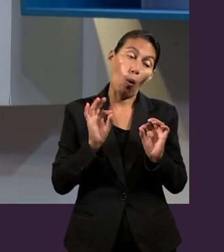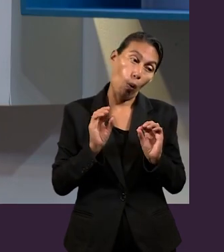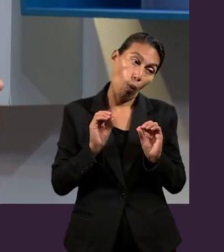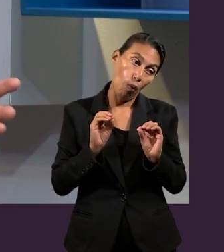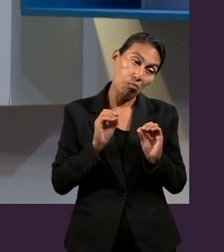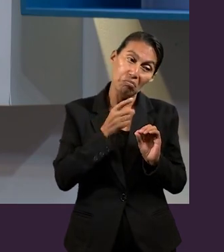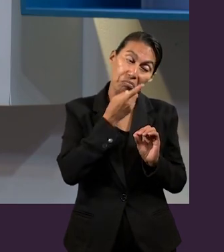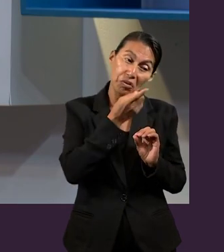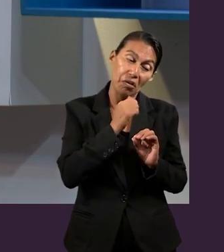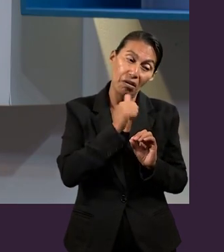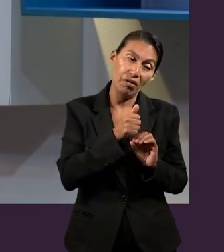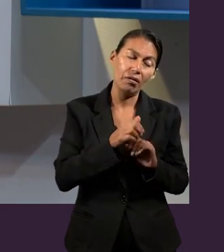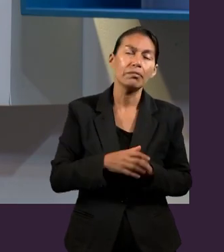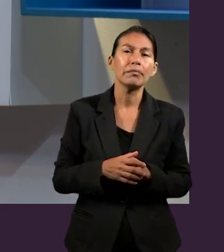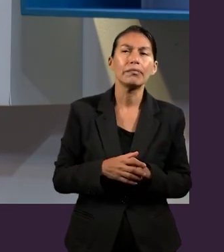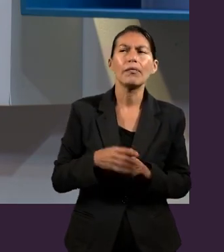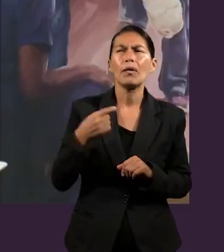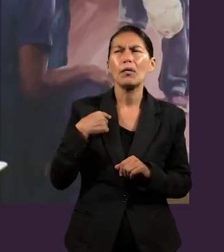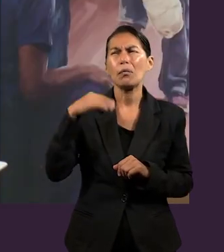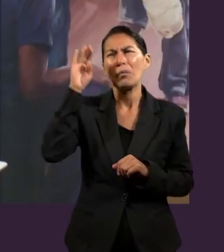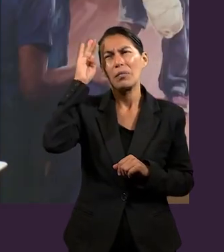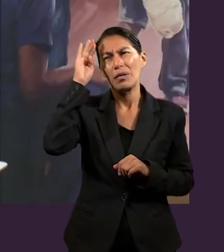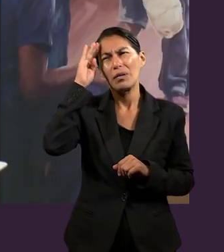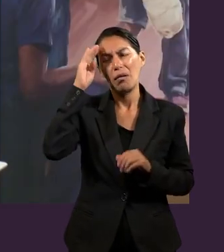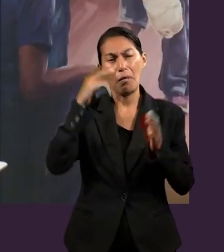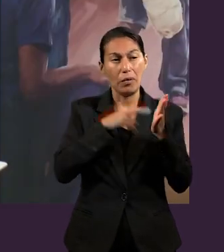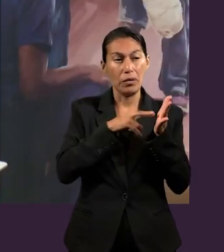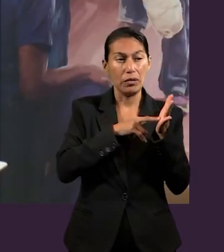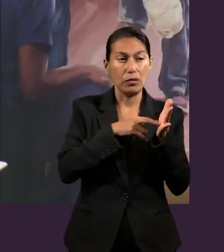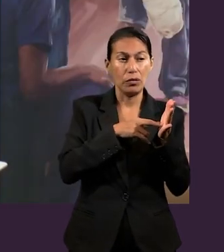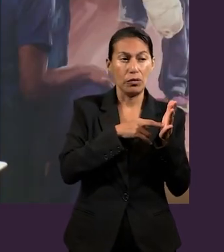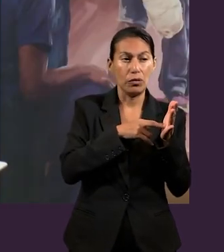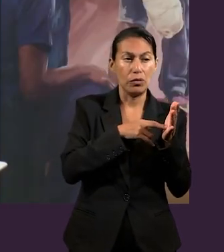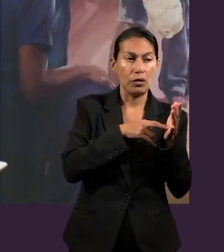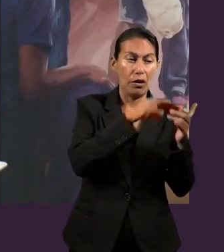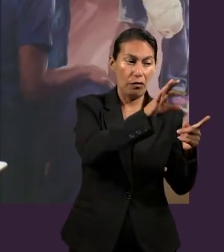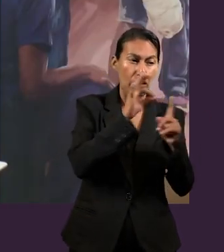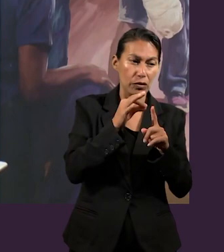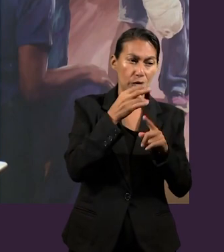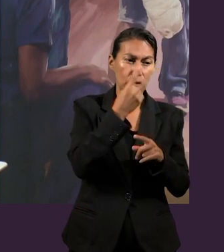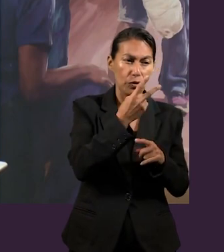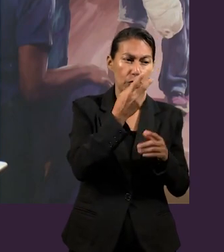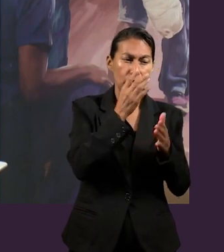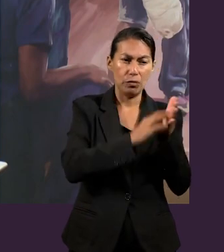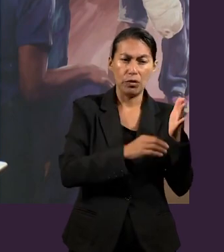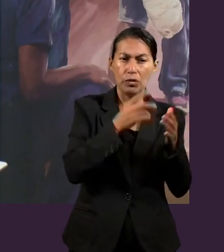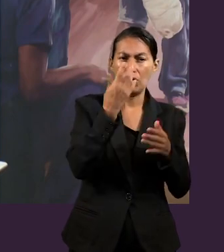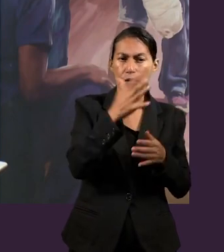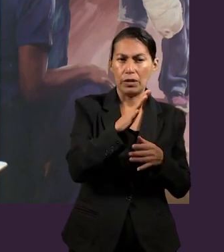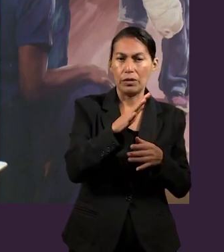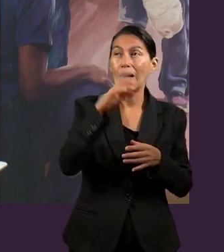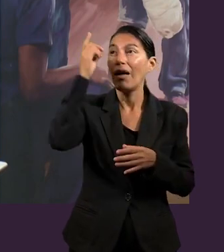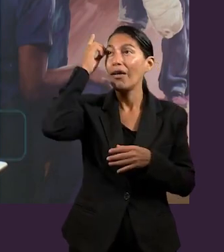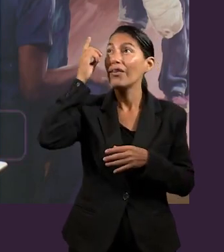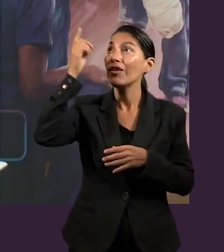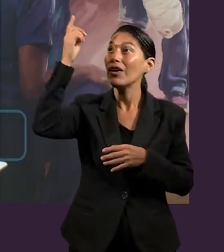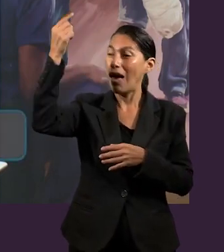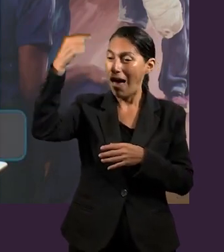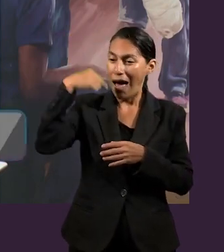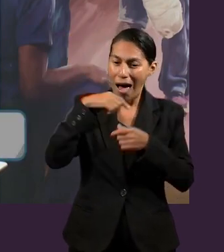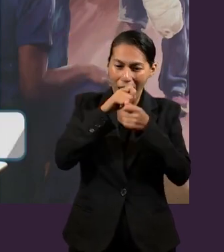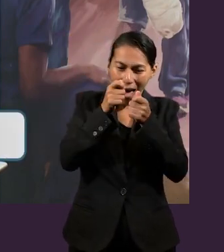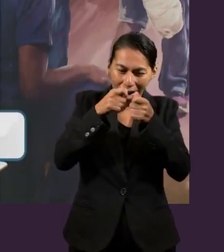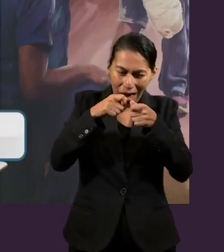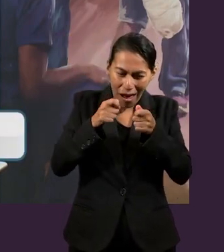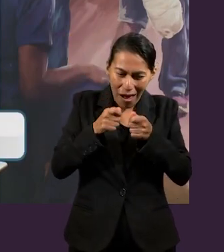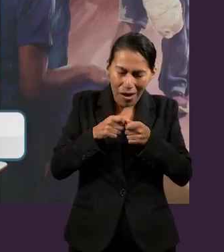o que a lo mejor no se haya dicho todavía. Pues yo creo que me quedaría con el versículo 10 de Efesios 2 que dice nosotros somos hechura